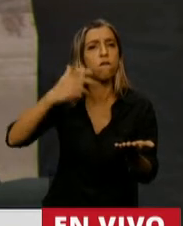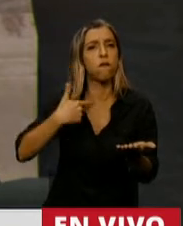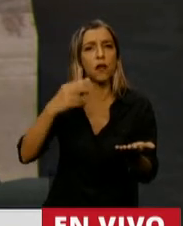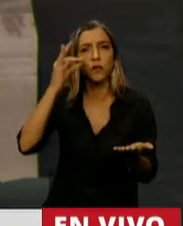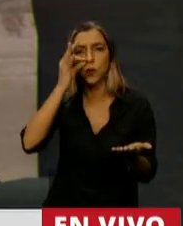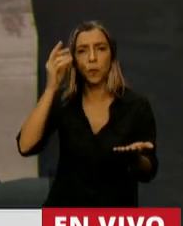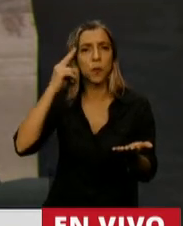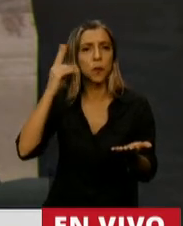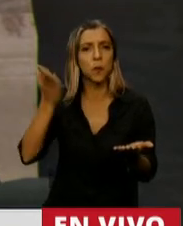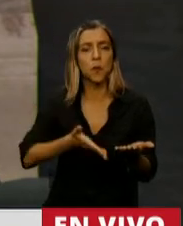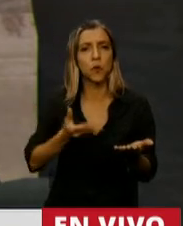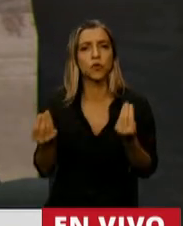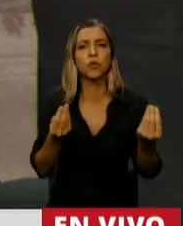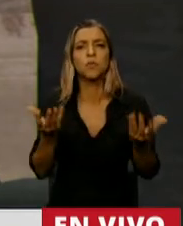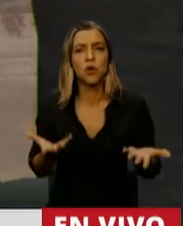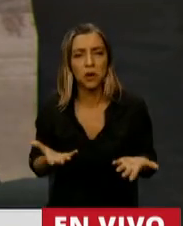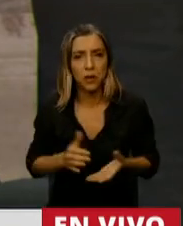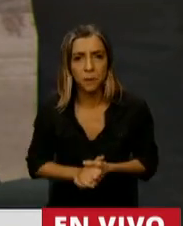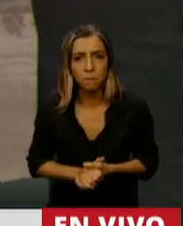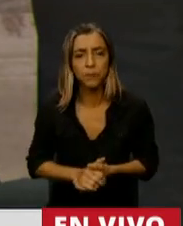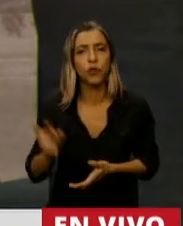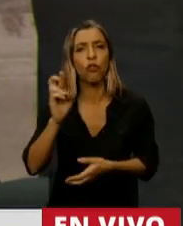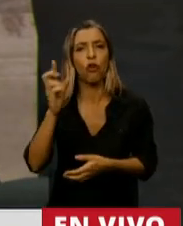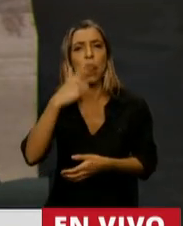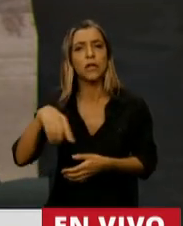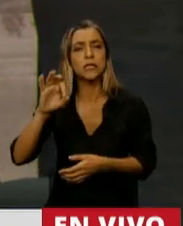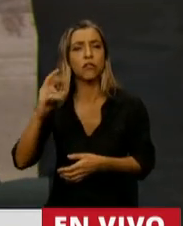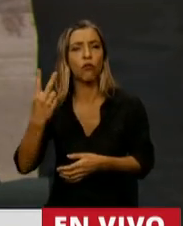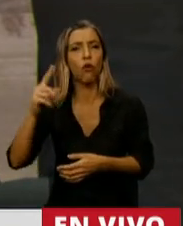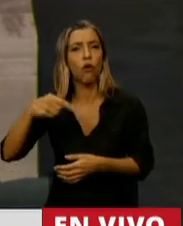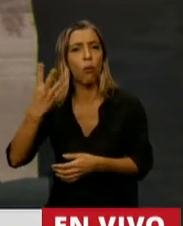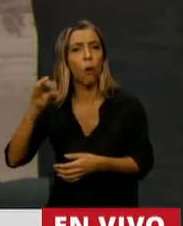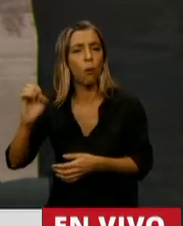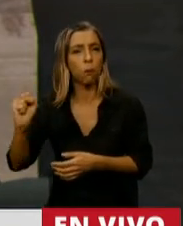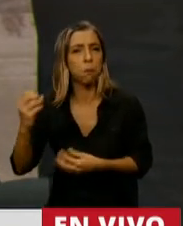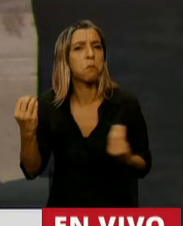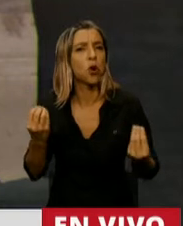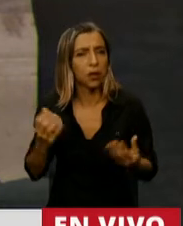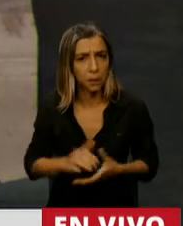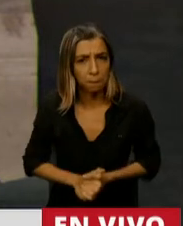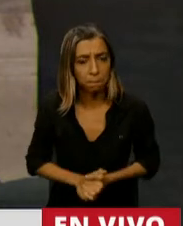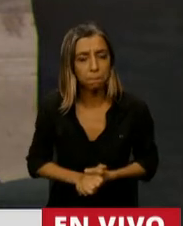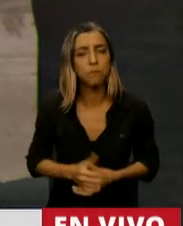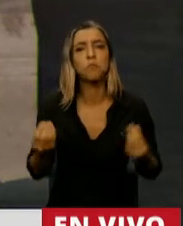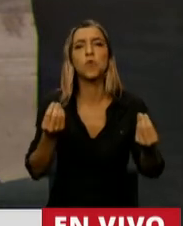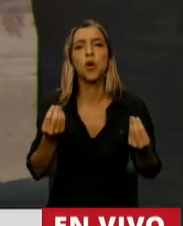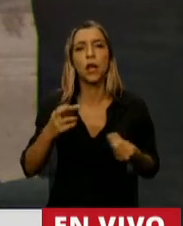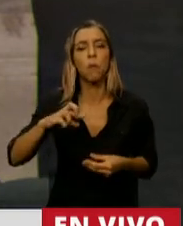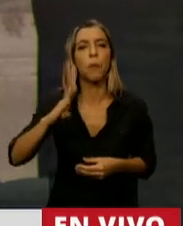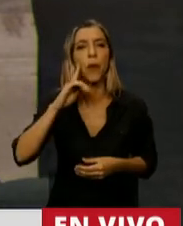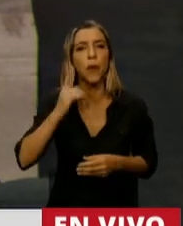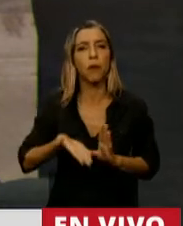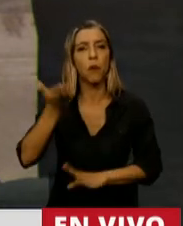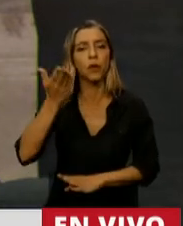¿Por qué se basa en un dólar de 102,40 pesos? ¿Por qué se basa en un aumento del PBI del 5